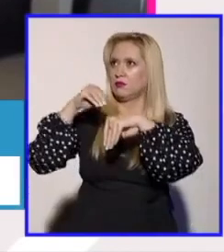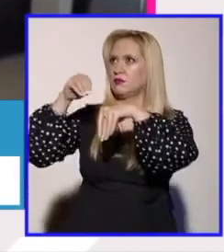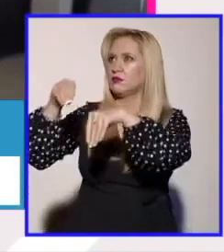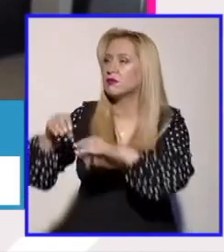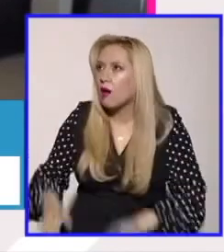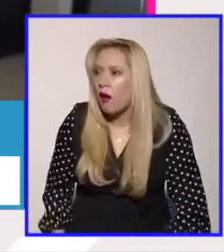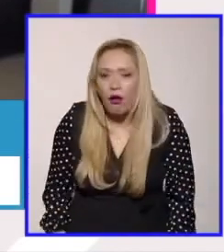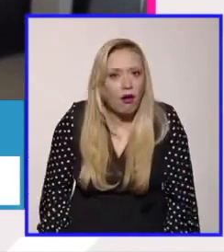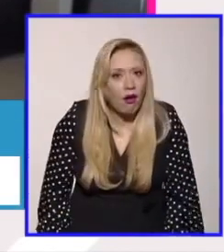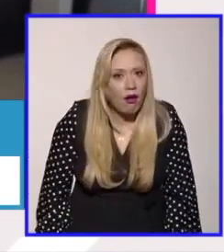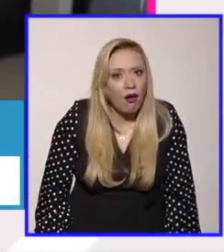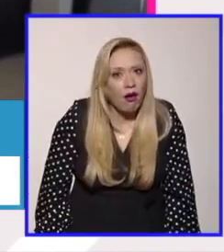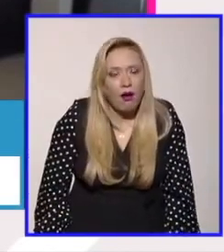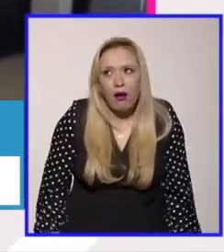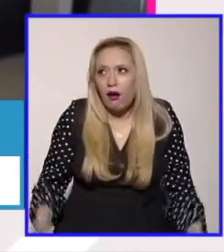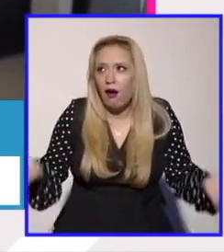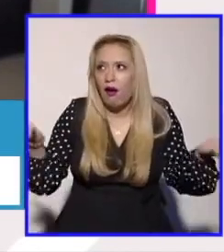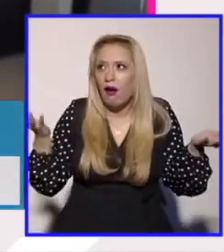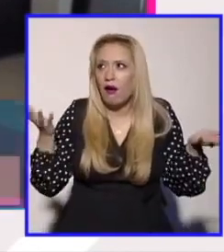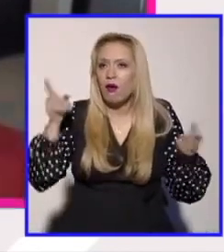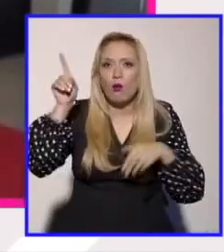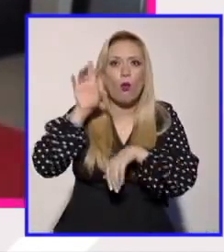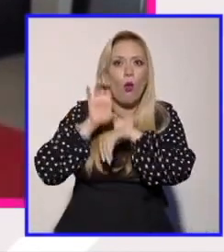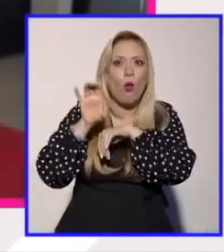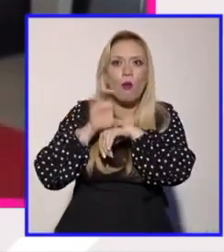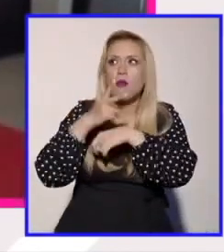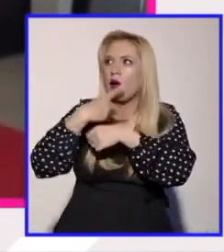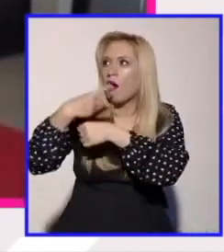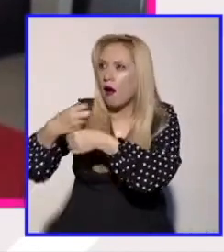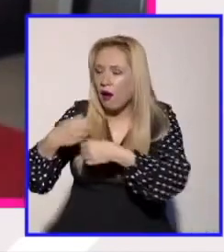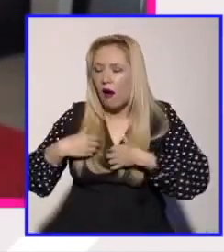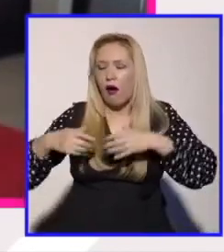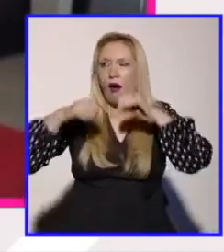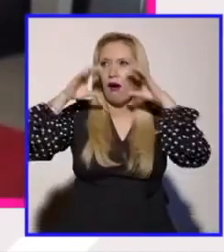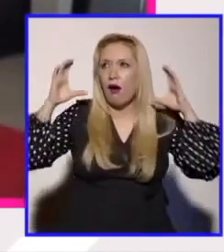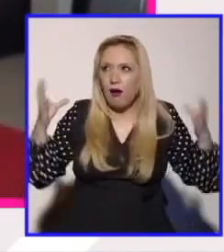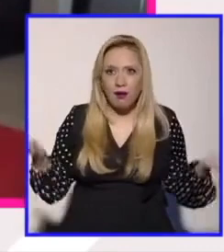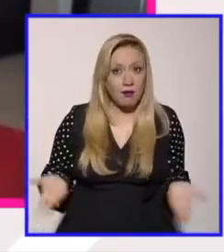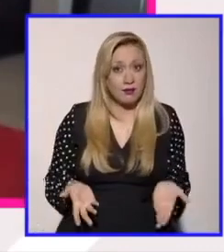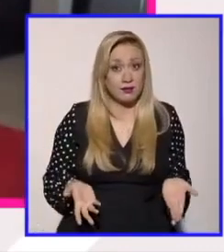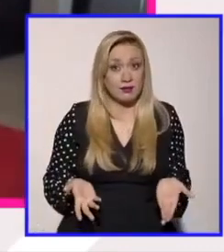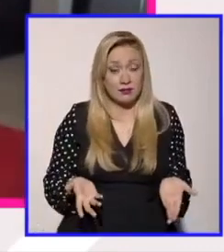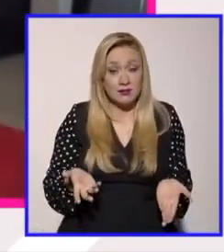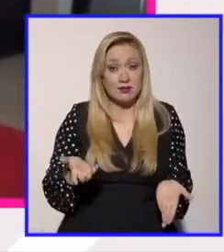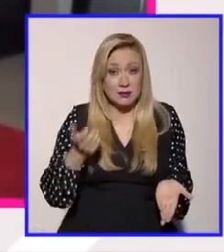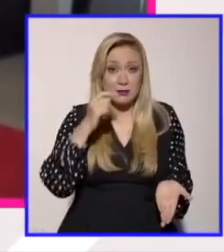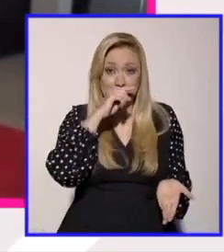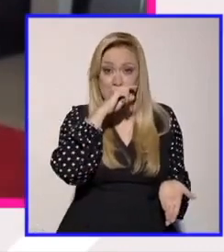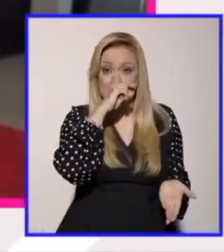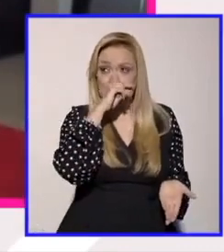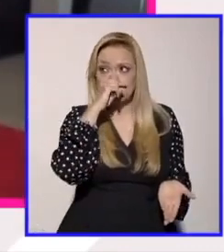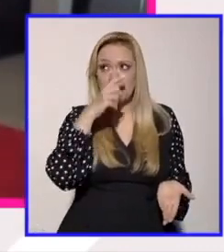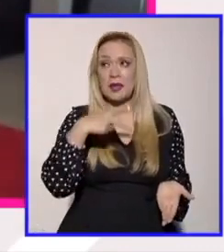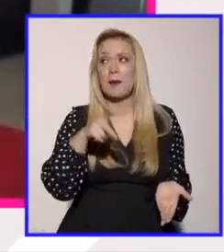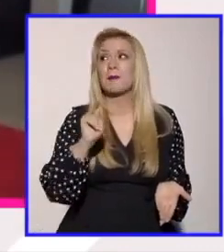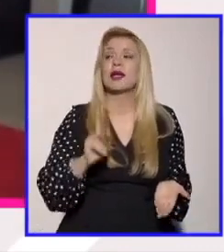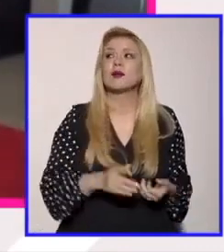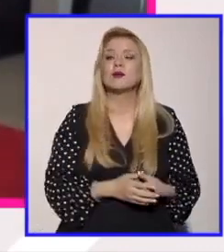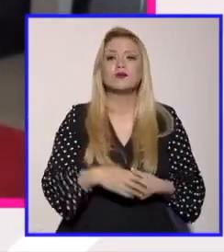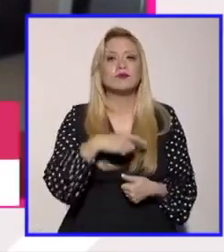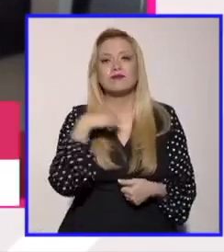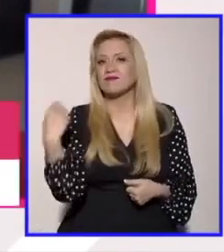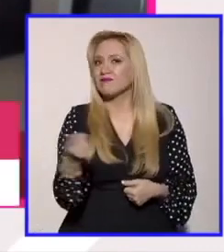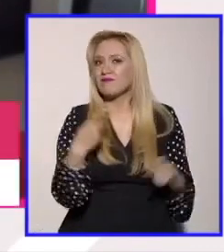economía del mundo con tan pocas personas. Podemos hablar mucho de eso también. Pero donde voy con esto es que no mucha gente